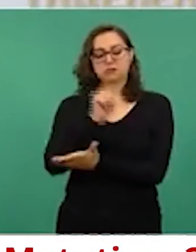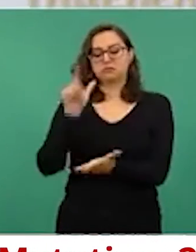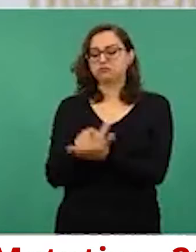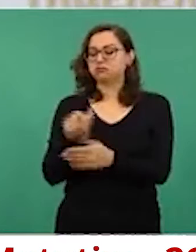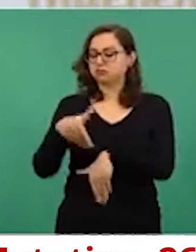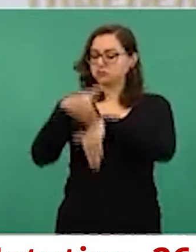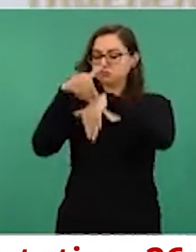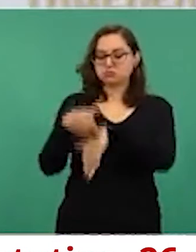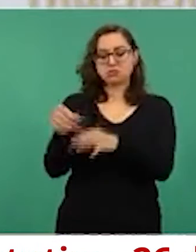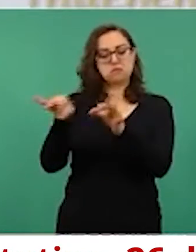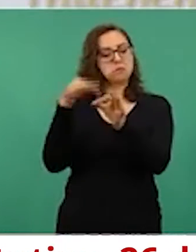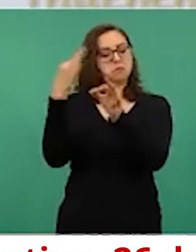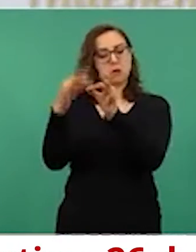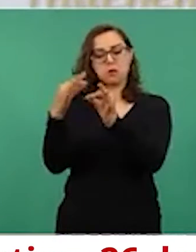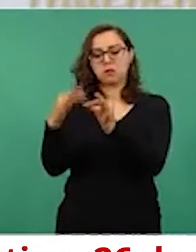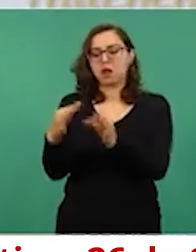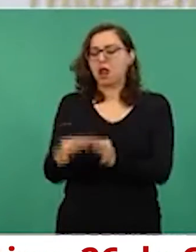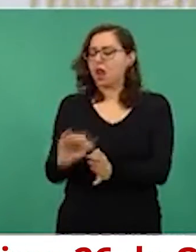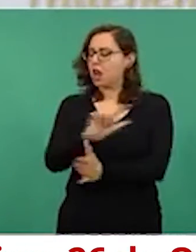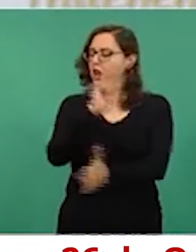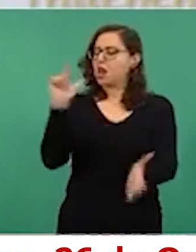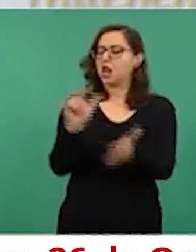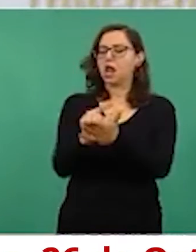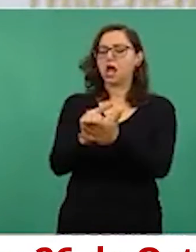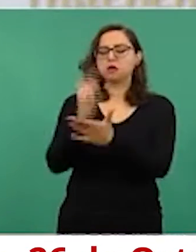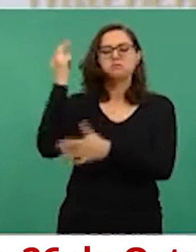los abogados, la ley es la ley.